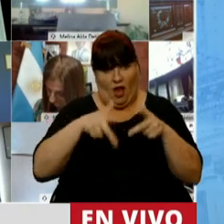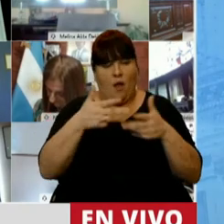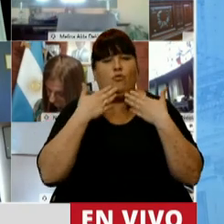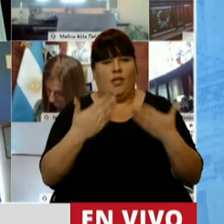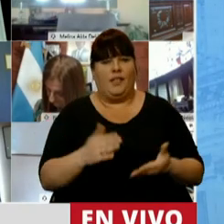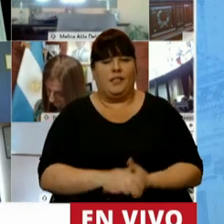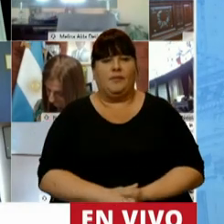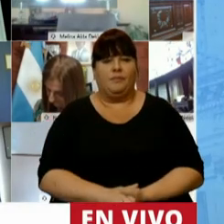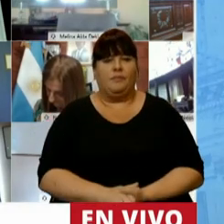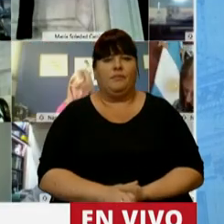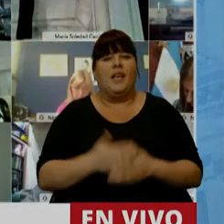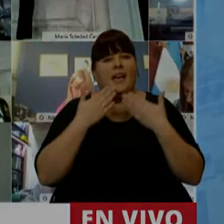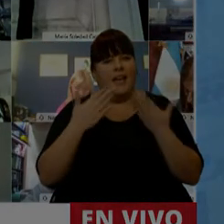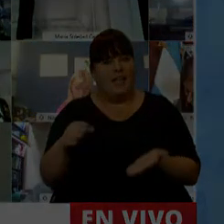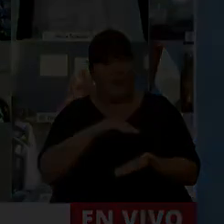Muchas gracias. Gracias, diputado. diputado.